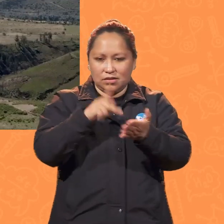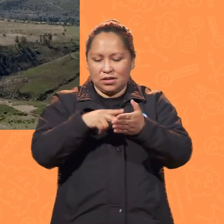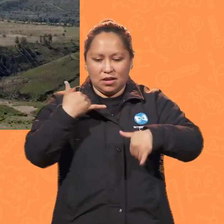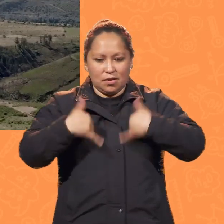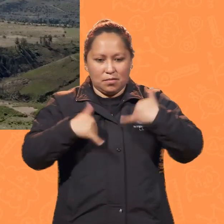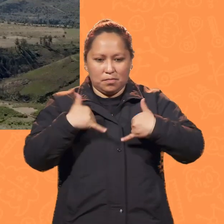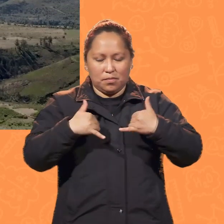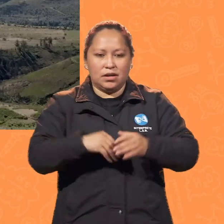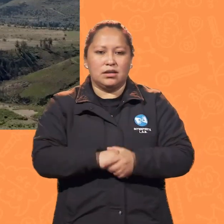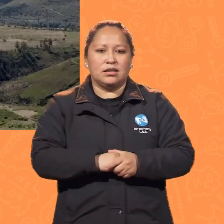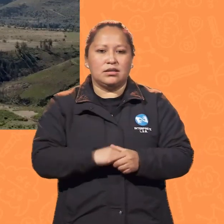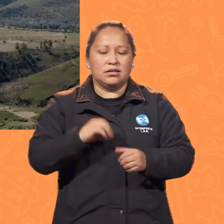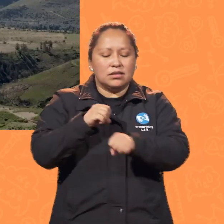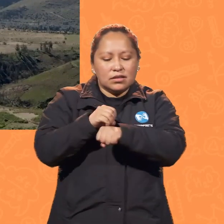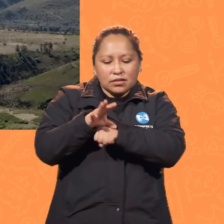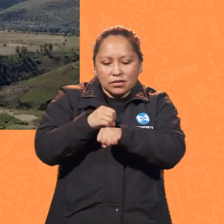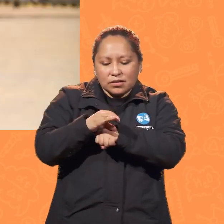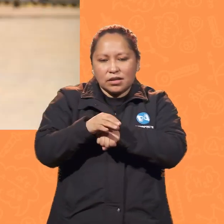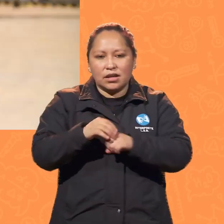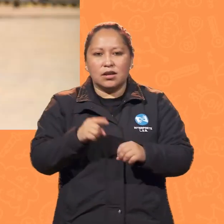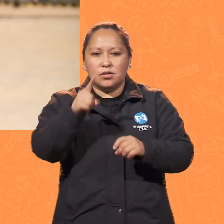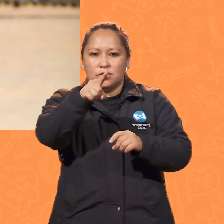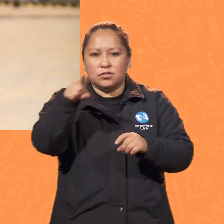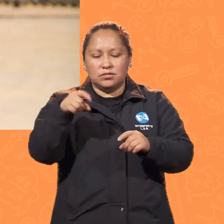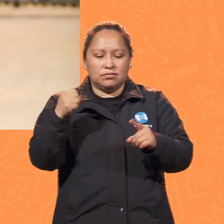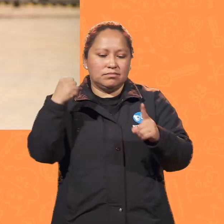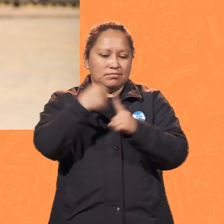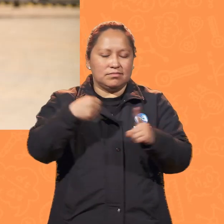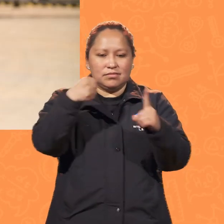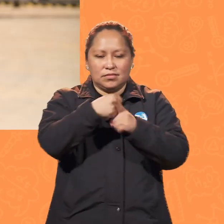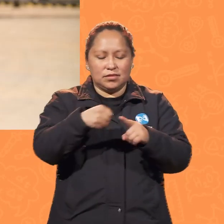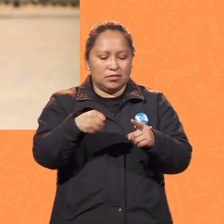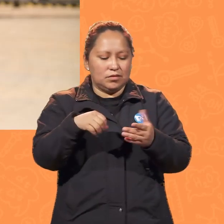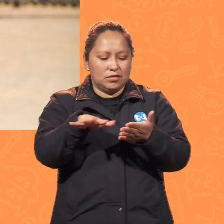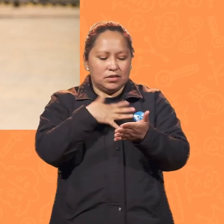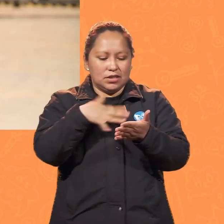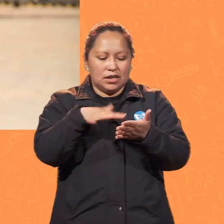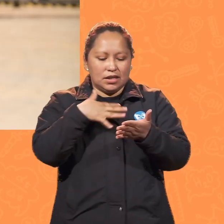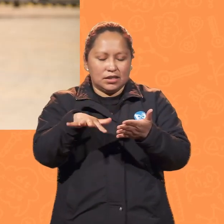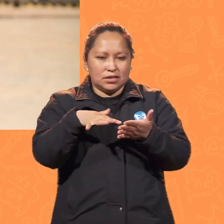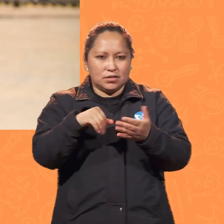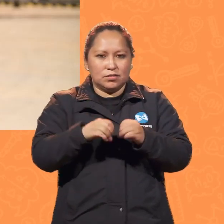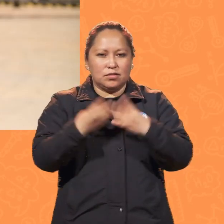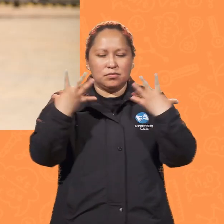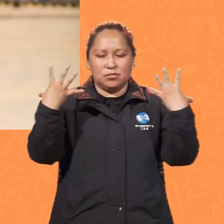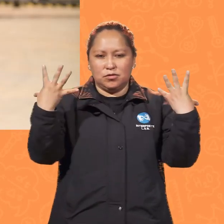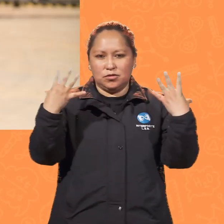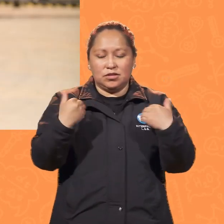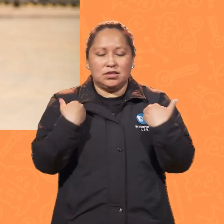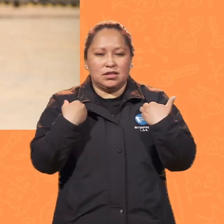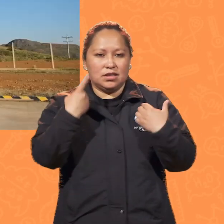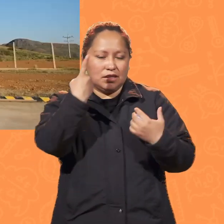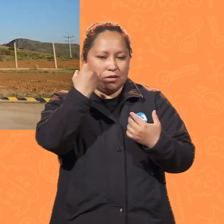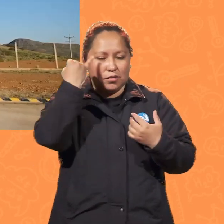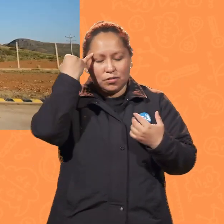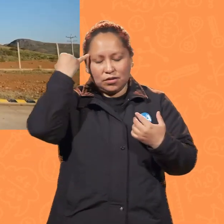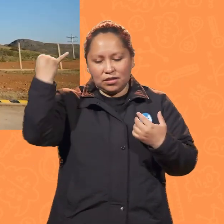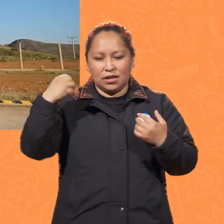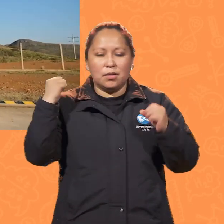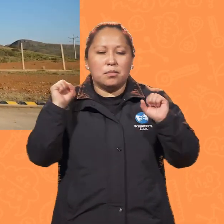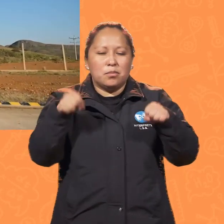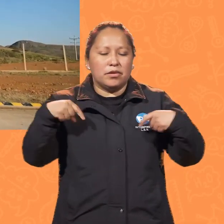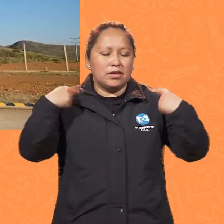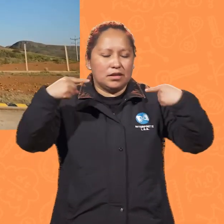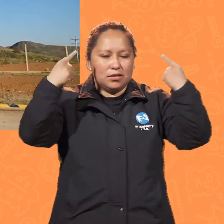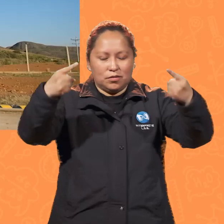consejo que les dejo es que luchen por lo que crean, estudien mucho, que si tienen algún ideal pueden alcanzarlo. No importa